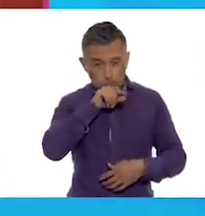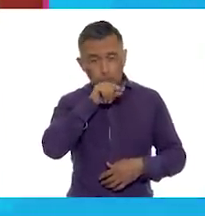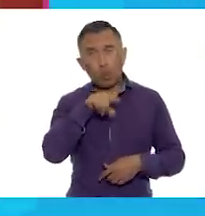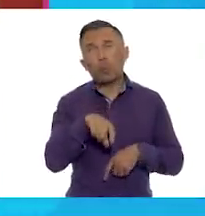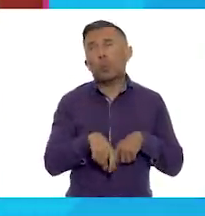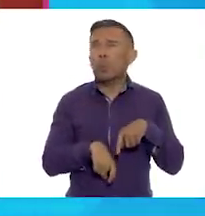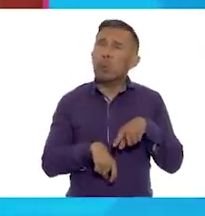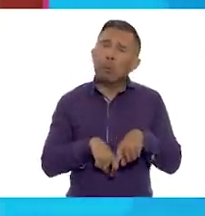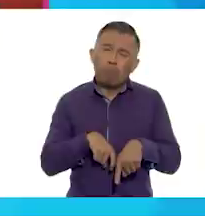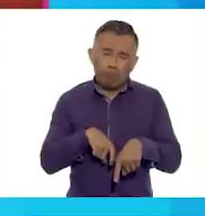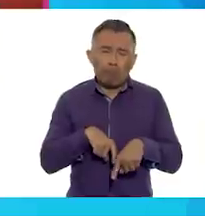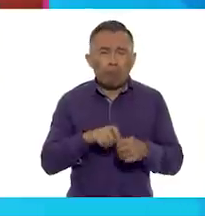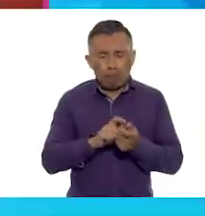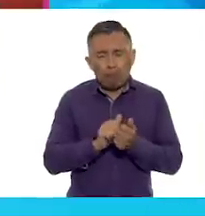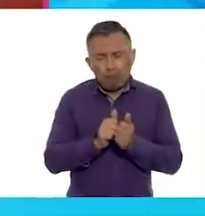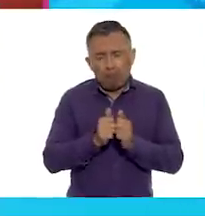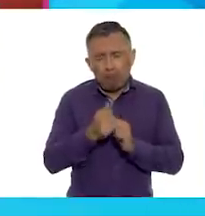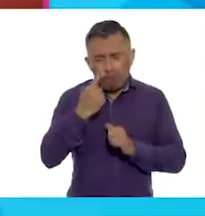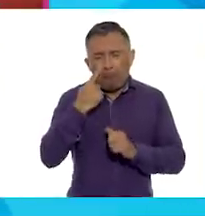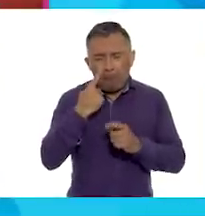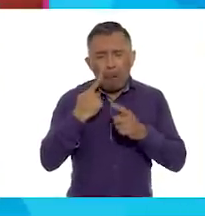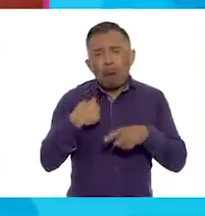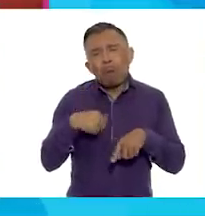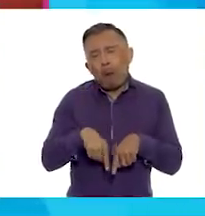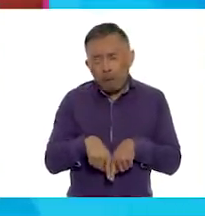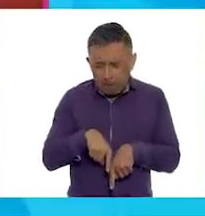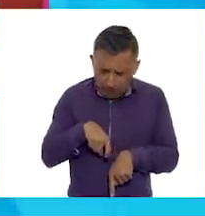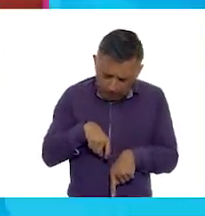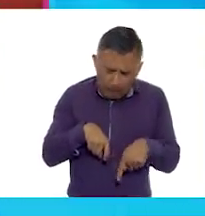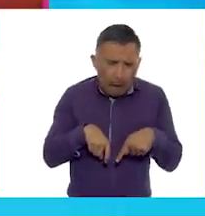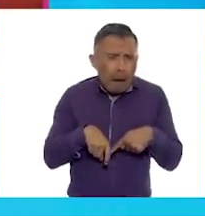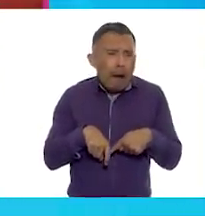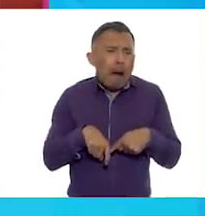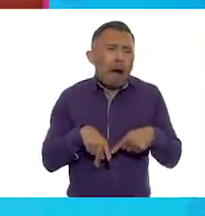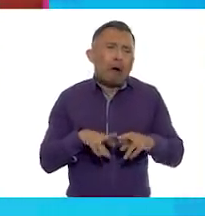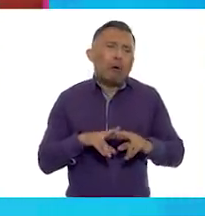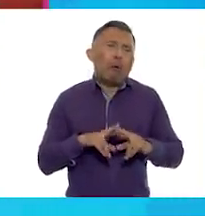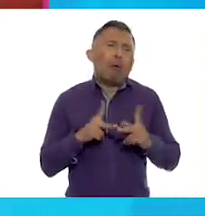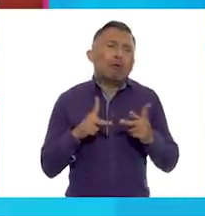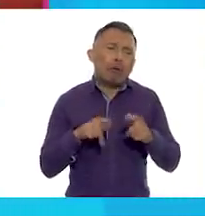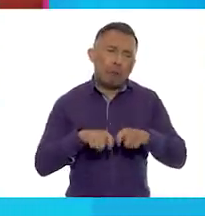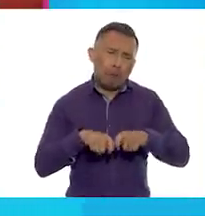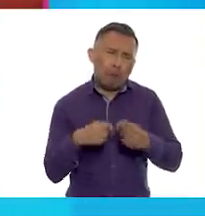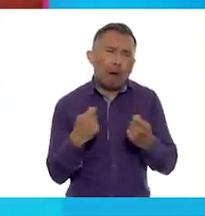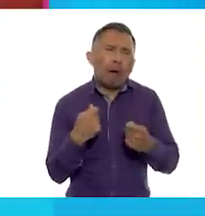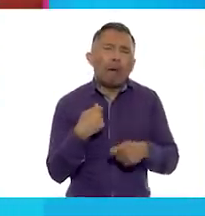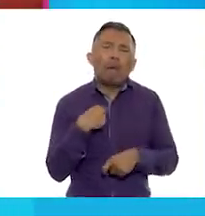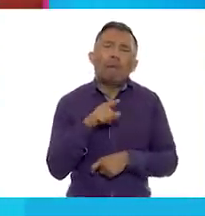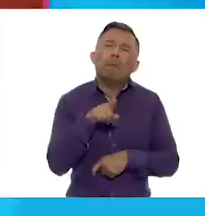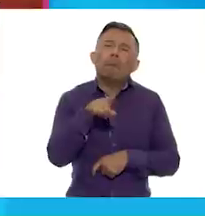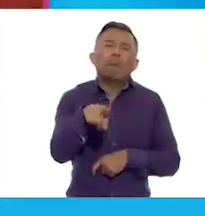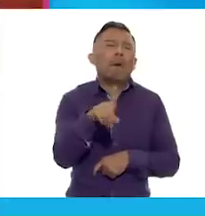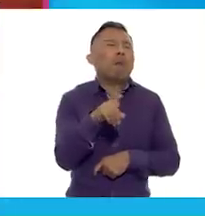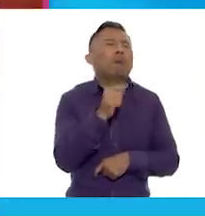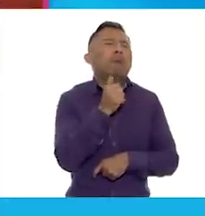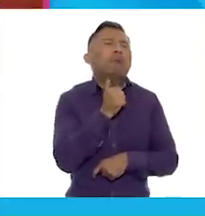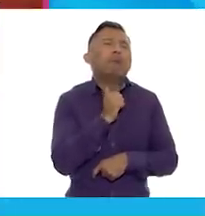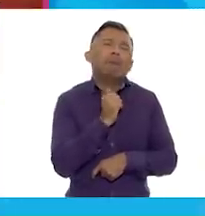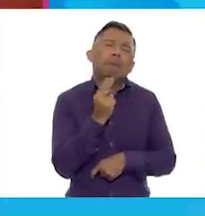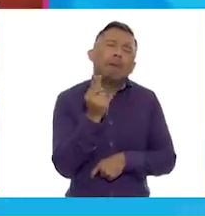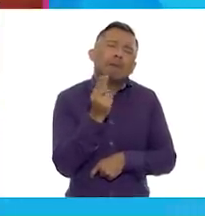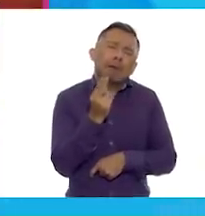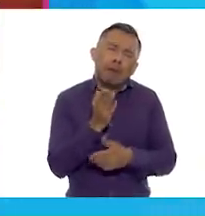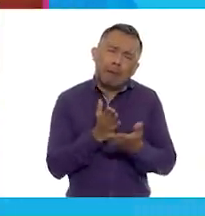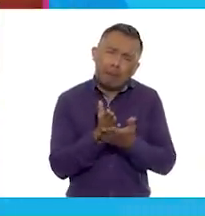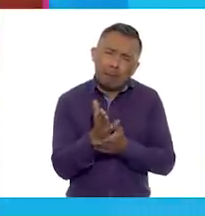¡Ja, ¡Ay! ¡Yo tengo la pata rota! ¡Ja, ja, ¡Ay! ¡No podré llegar tan lejos! ¡Ja, ¡Ay! ¡Te